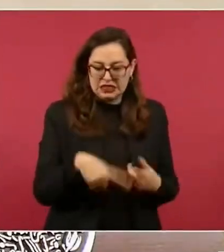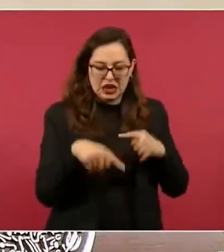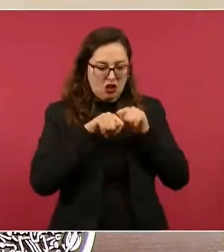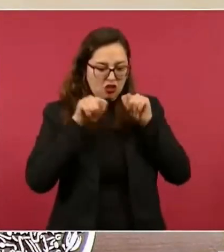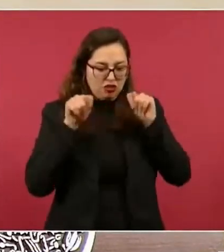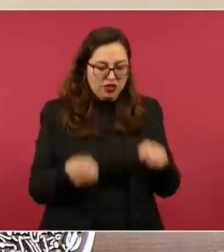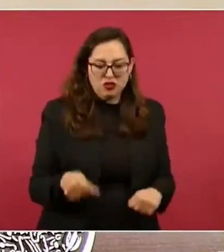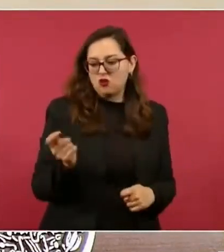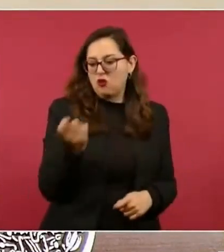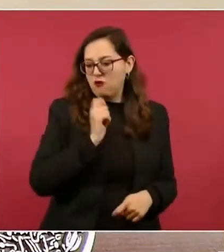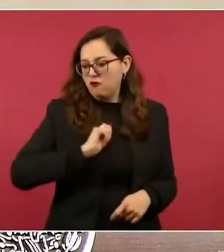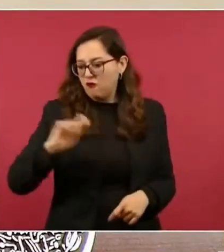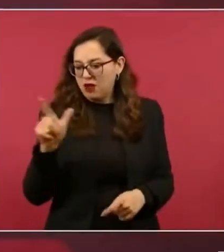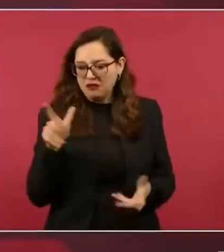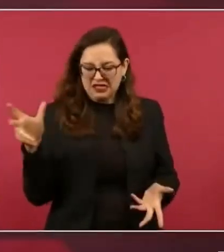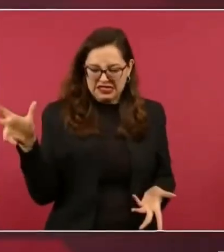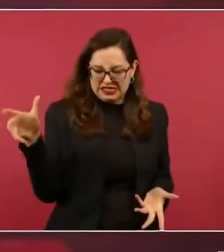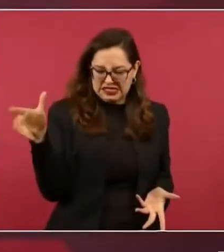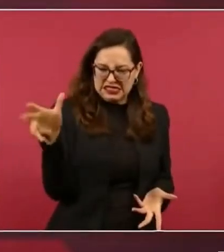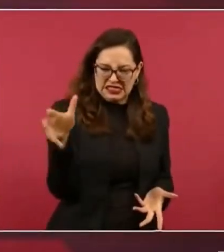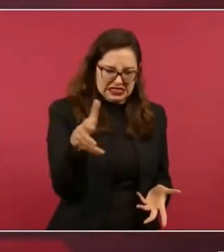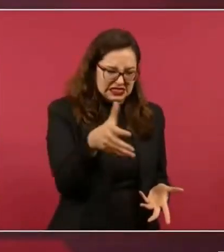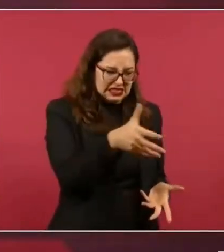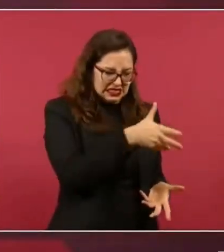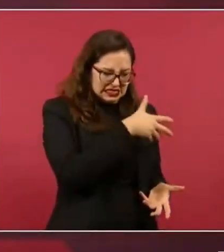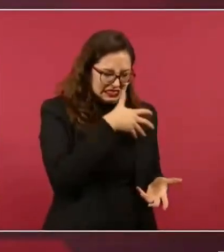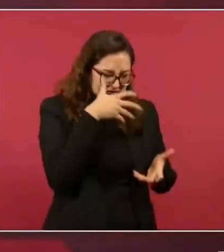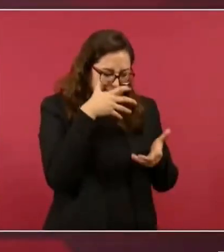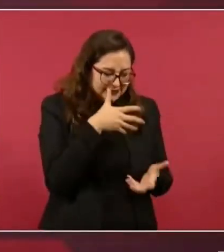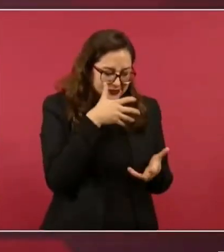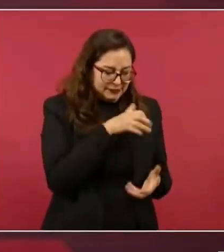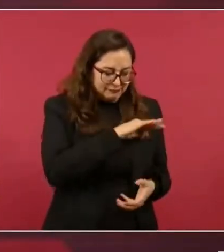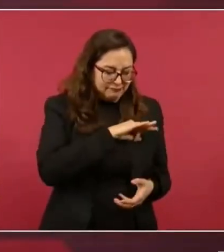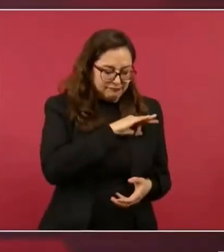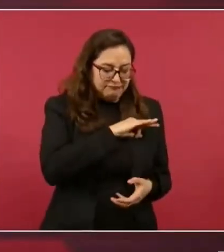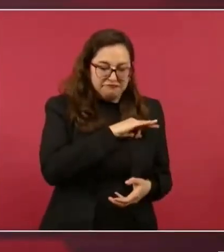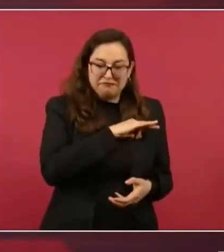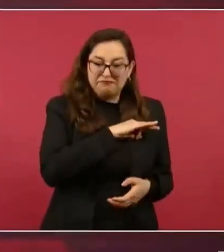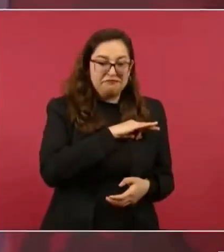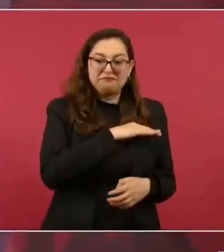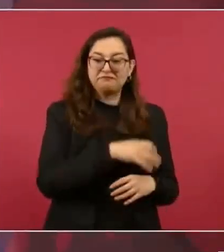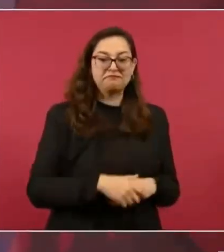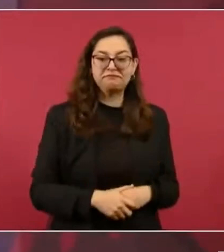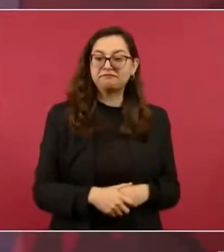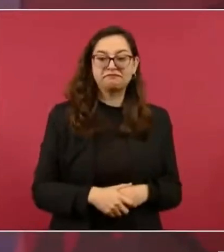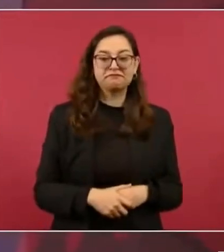fama y se les olvida que la felicidad es estar bien con uno mismo,